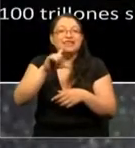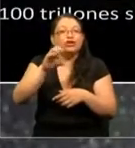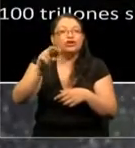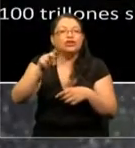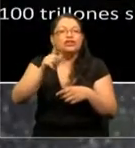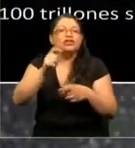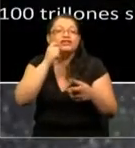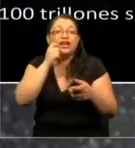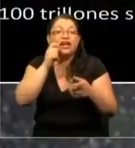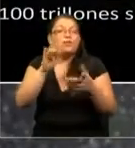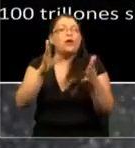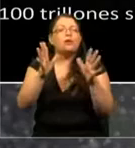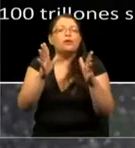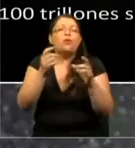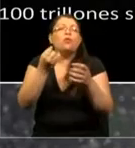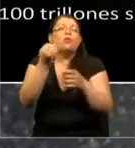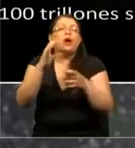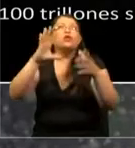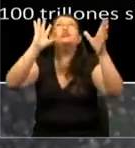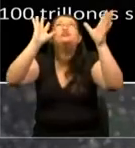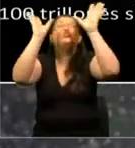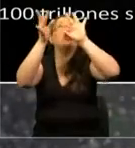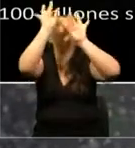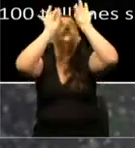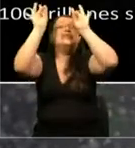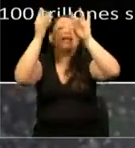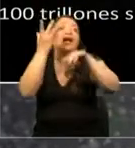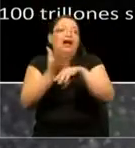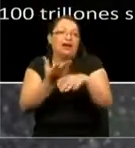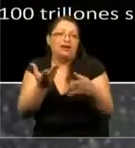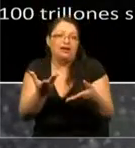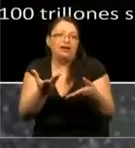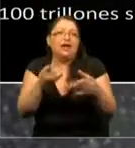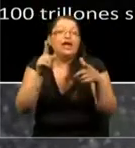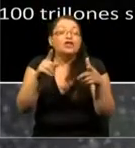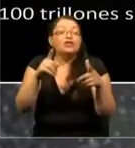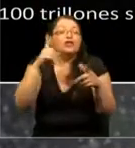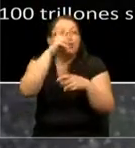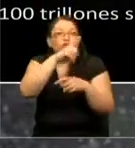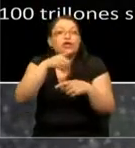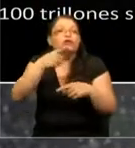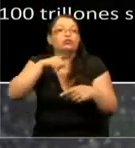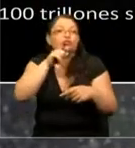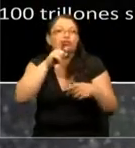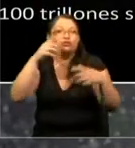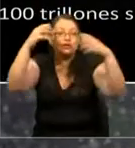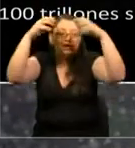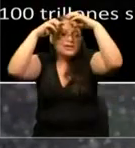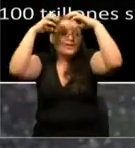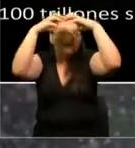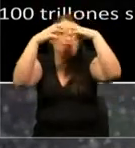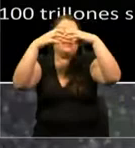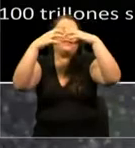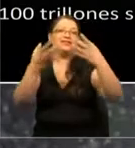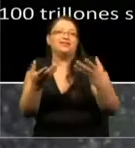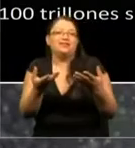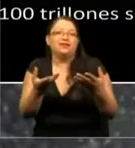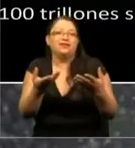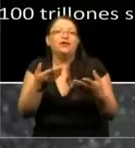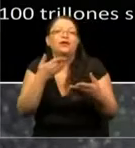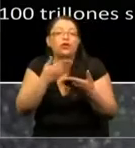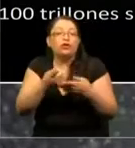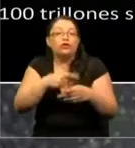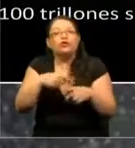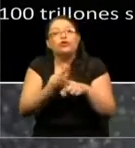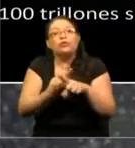el número de estrellas que hay en el universo. Por lo tanto, es esta la complejidad que llevamos sobre los hombros y de esto hablamos cuando hablamos sobre